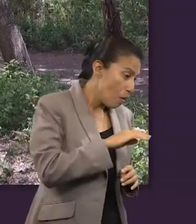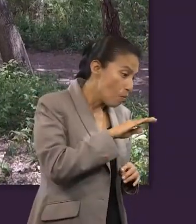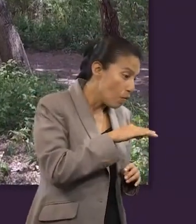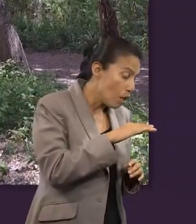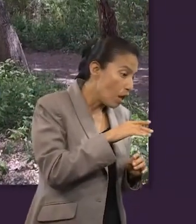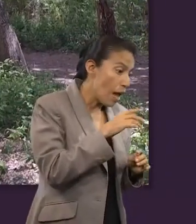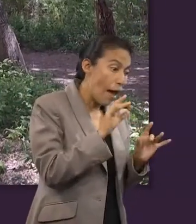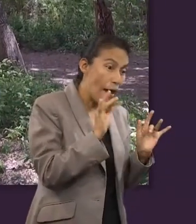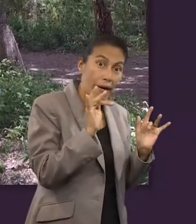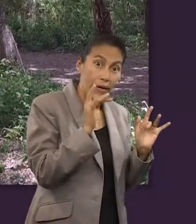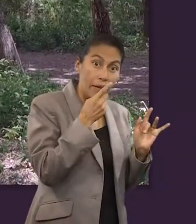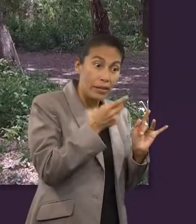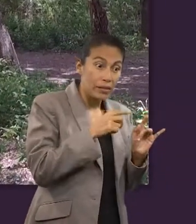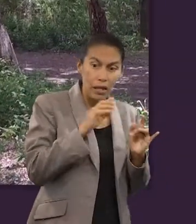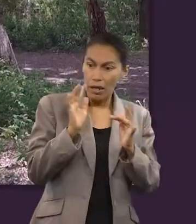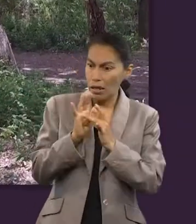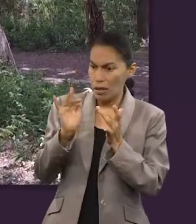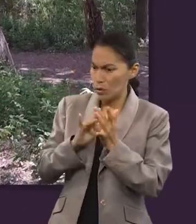aquí, ha resucitado,